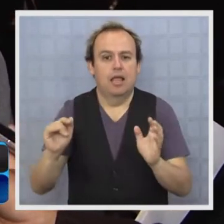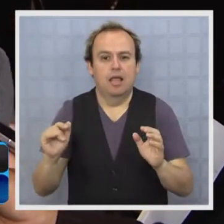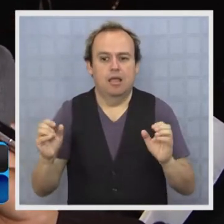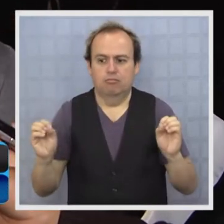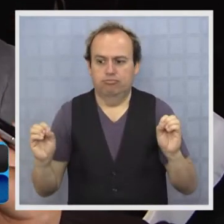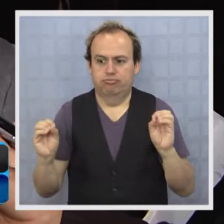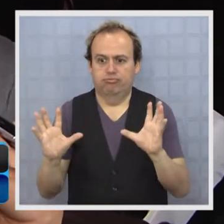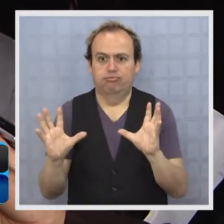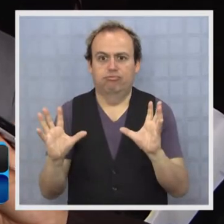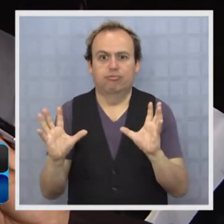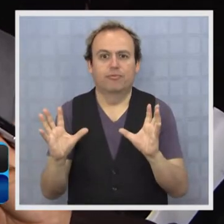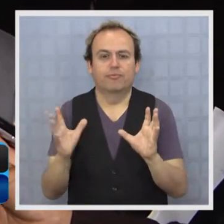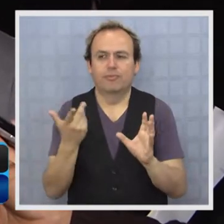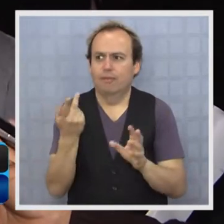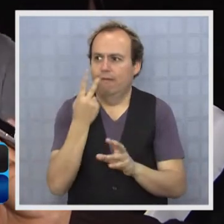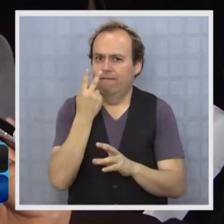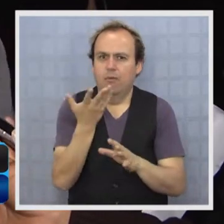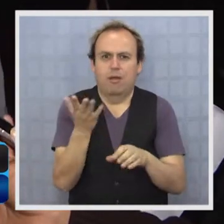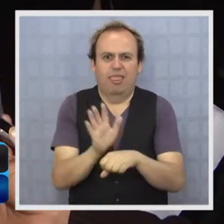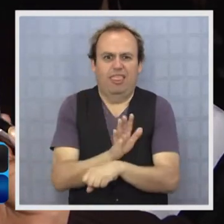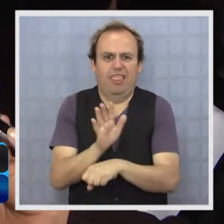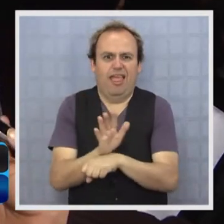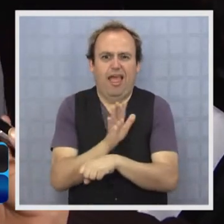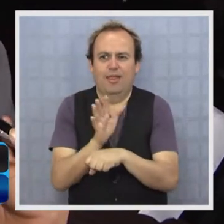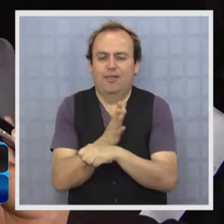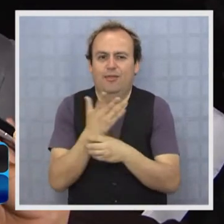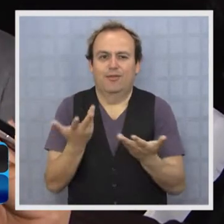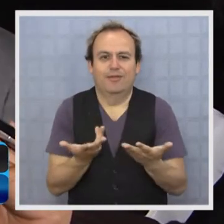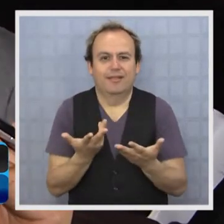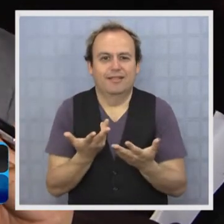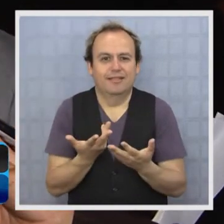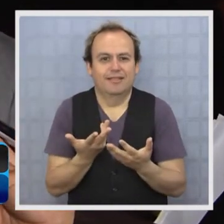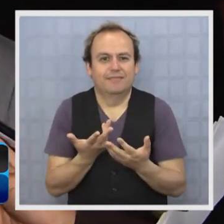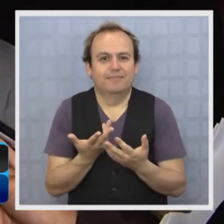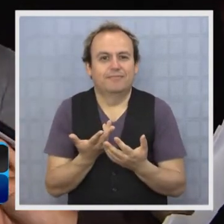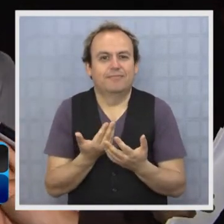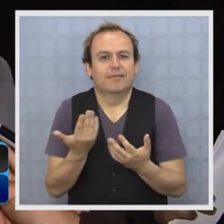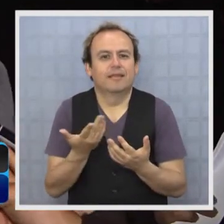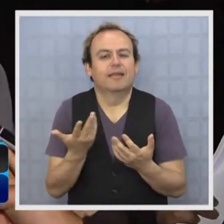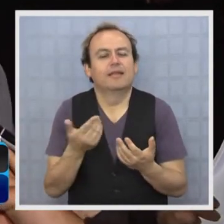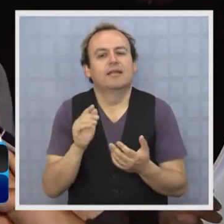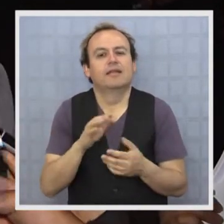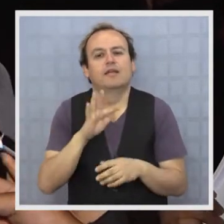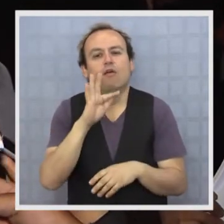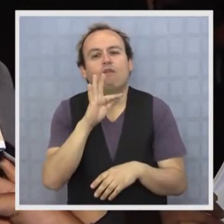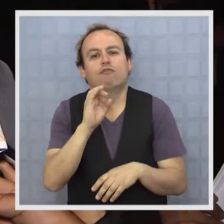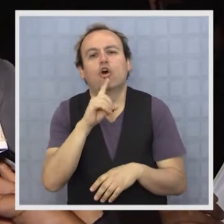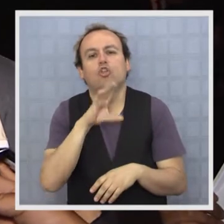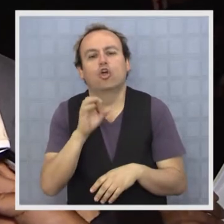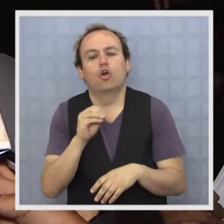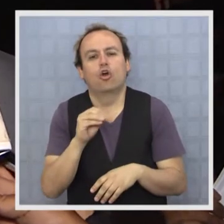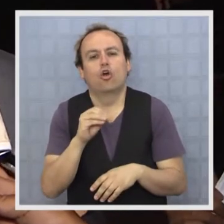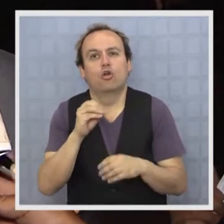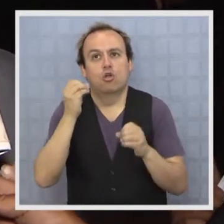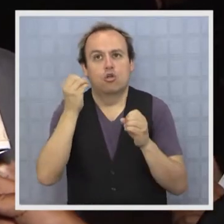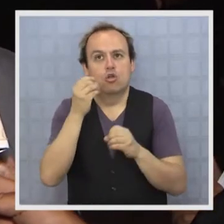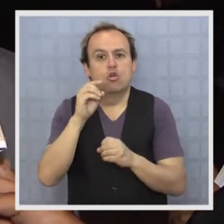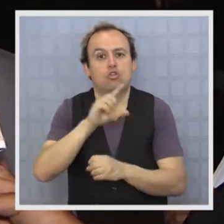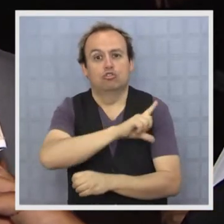pasado, pero también teniendo presente que la tecnología del futuro, que es la energía fotovoltaica, nos está permitiendo